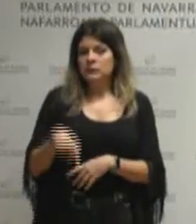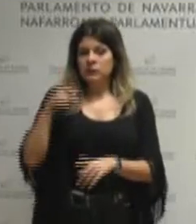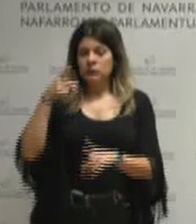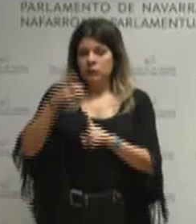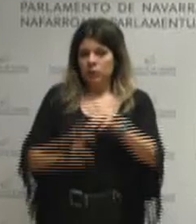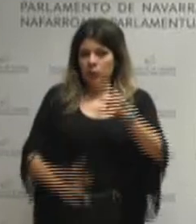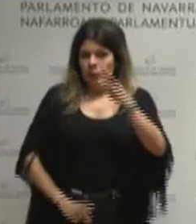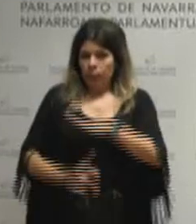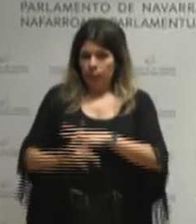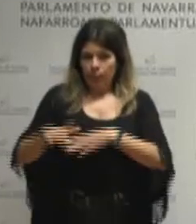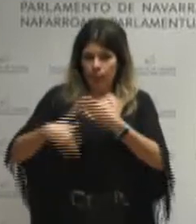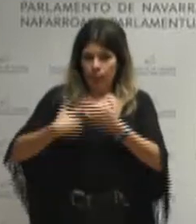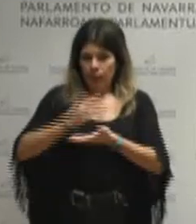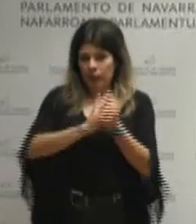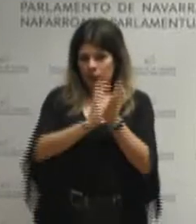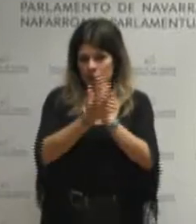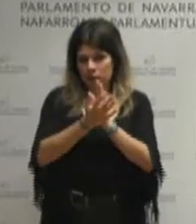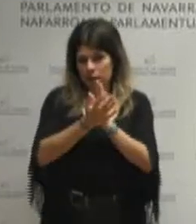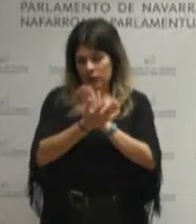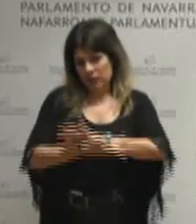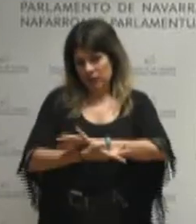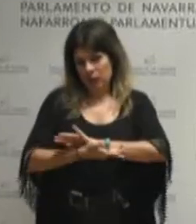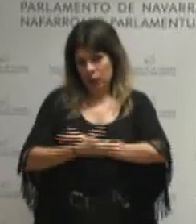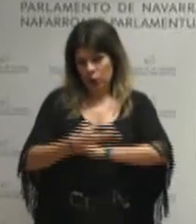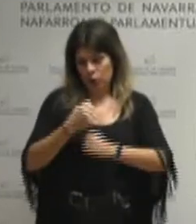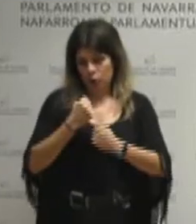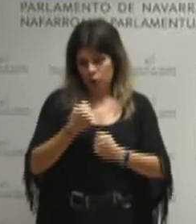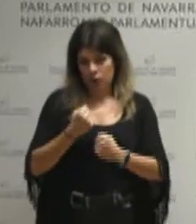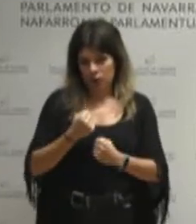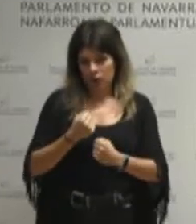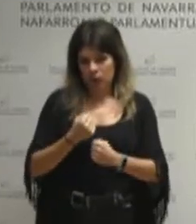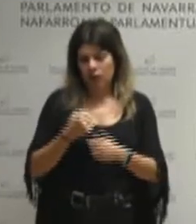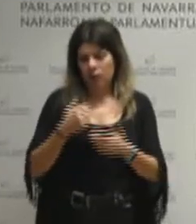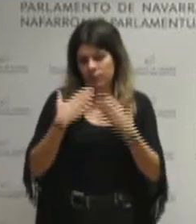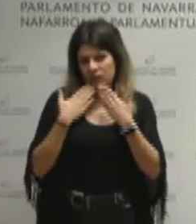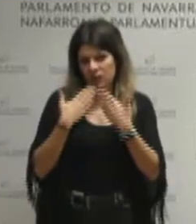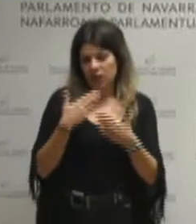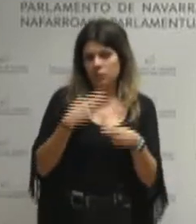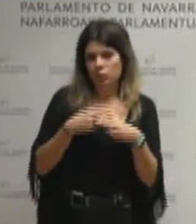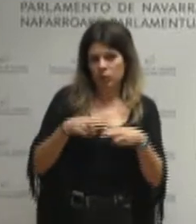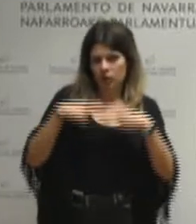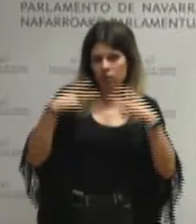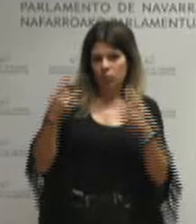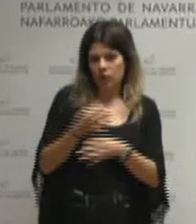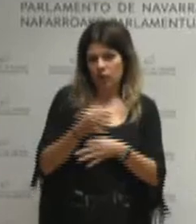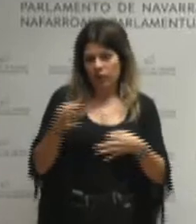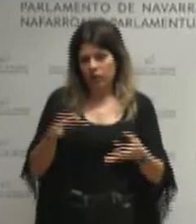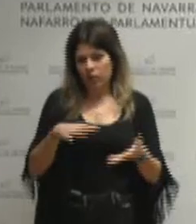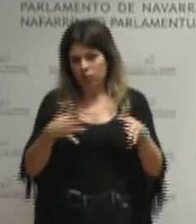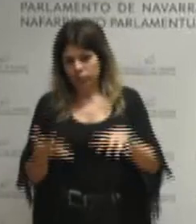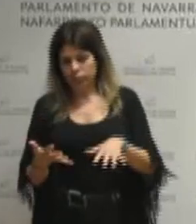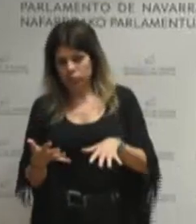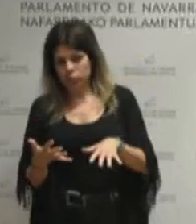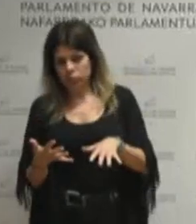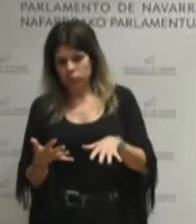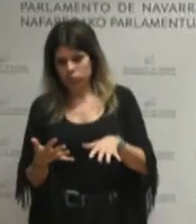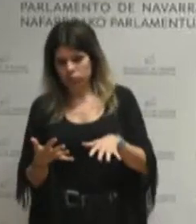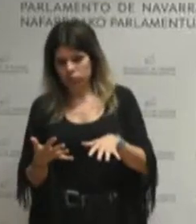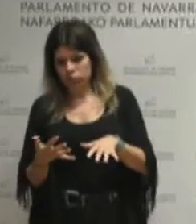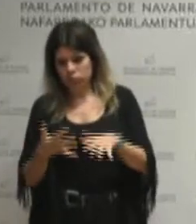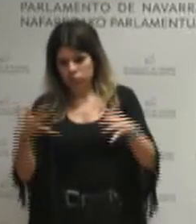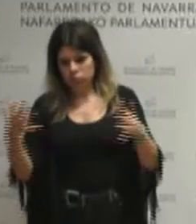bai, alabai, politika, publiko, eraginko rak, abiatuz, sektore publikoa, sustatus, ongi,